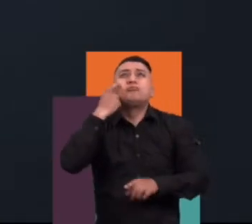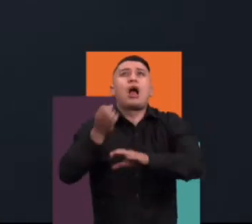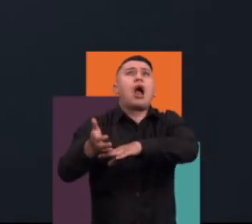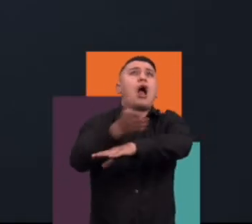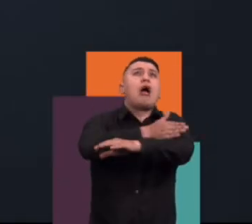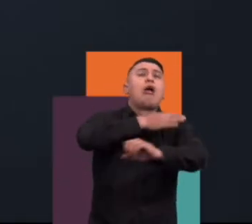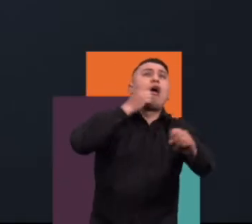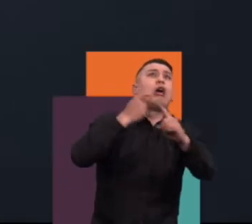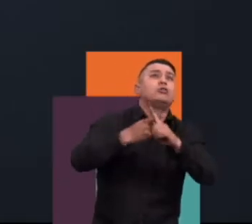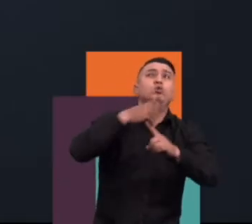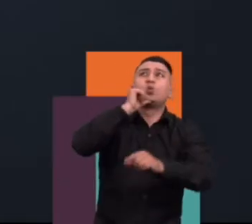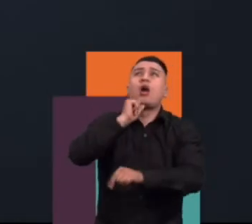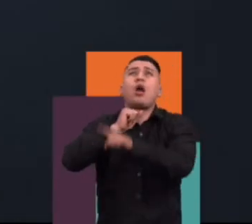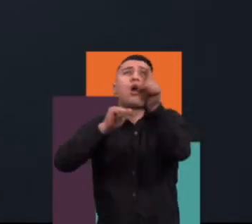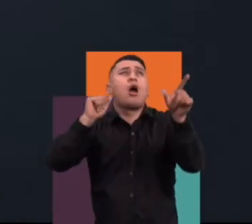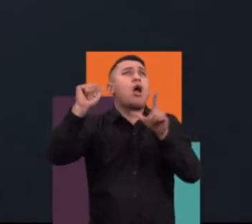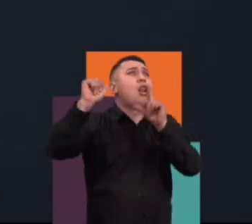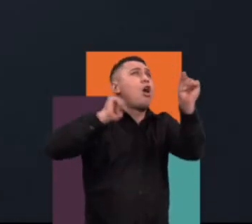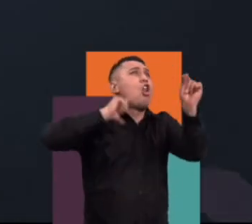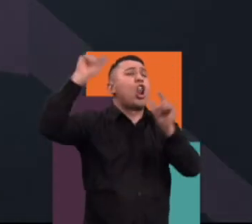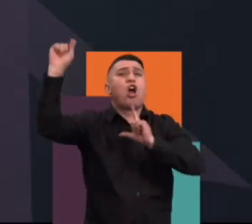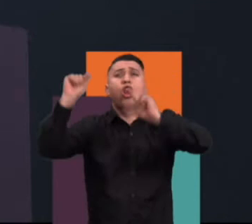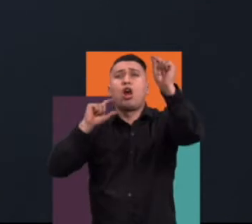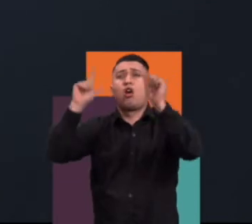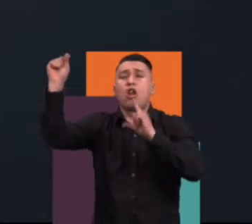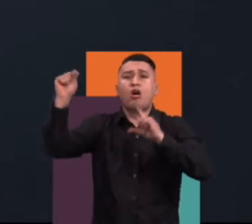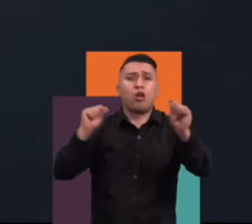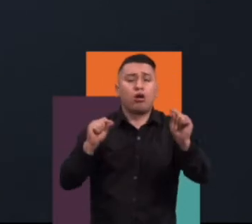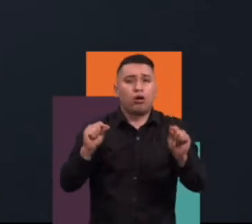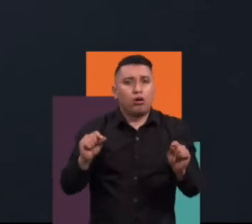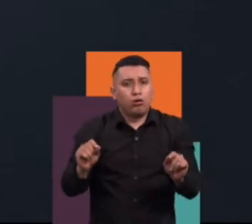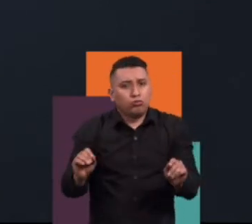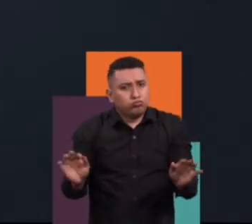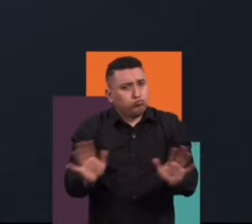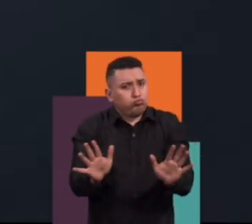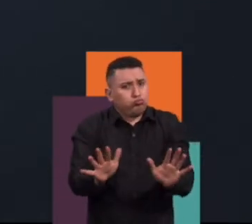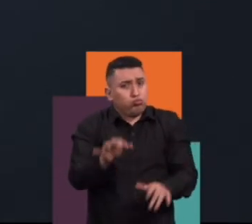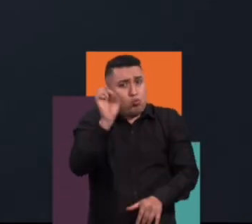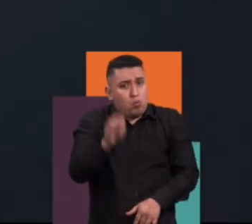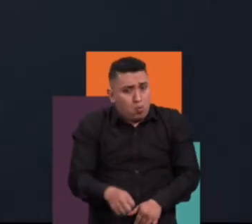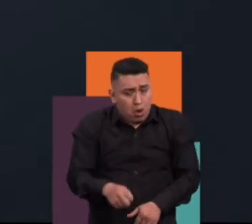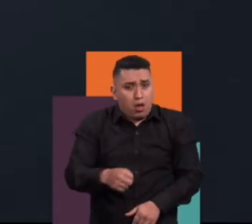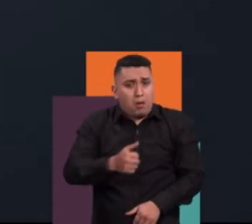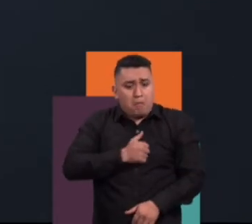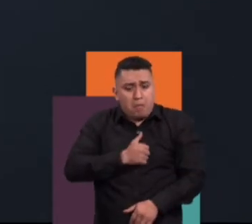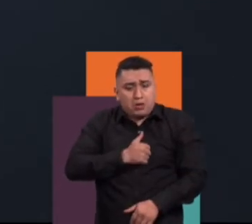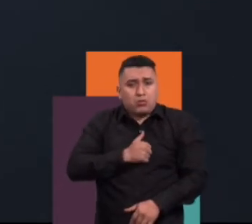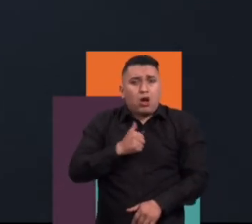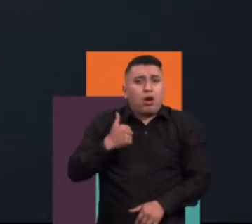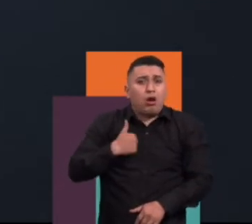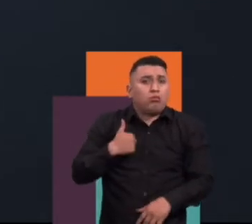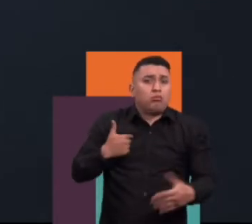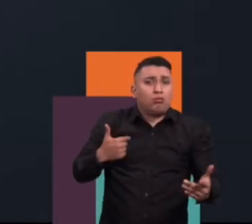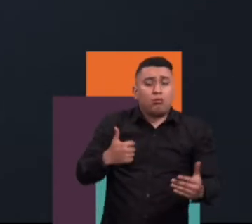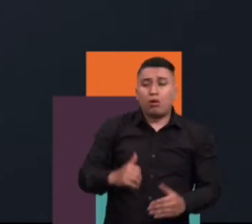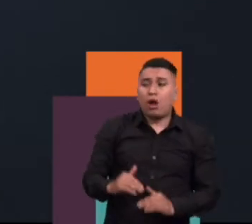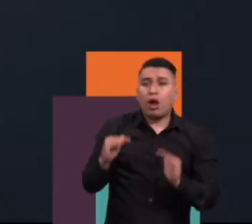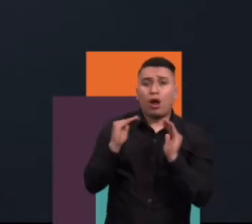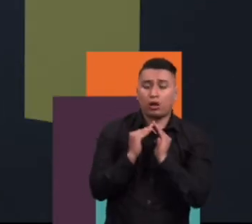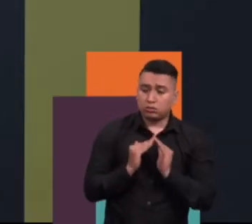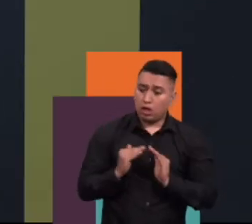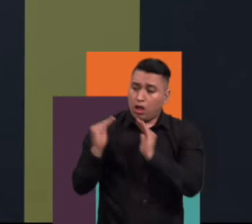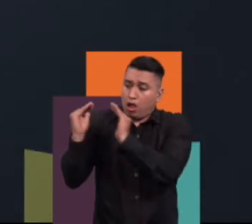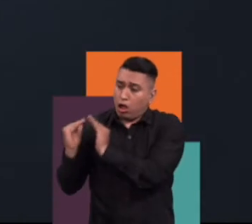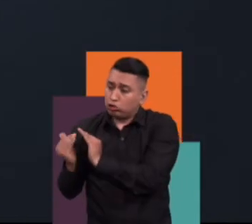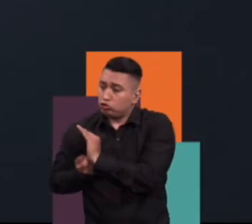puede estar a la vuelta de la casa, puede estar en aventurarnos a conocer a los vecinos con los cuales llevamos 10